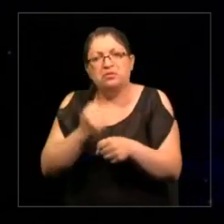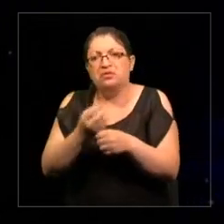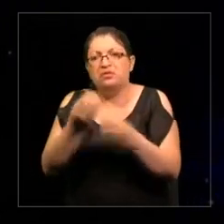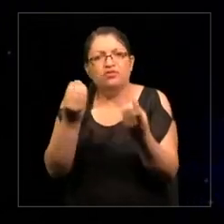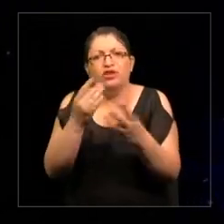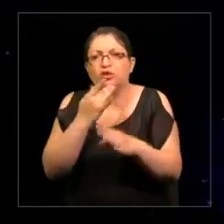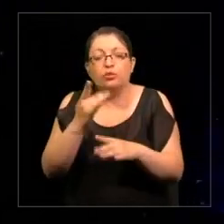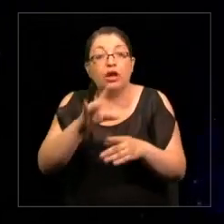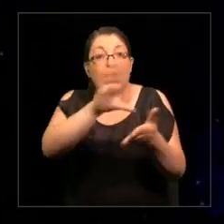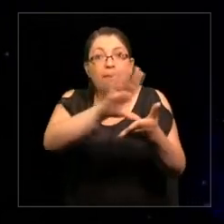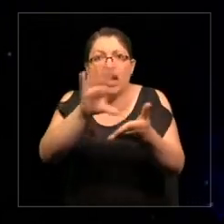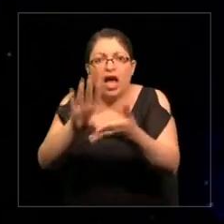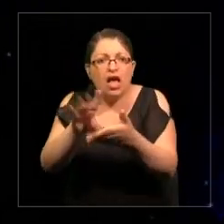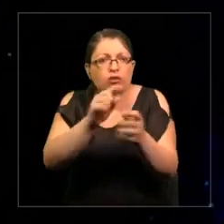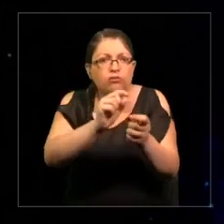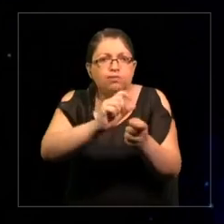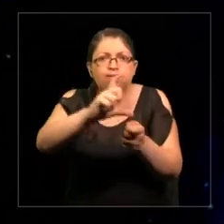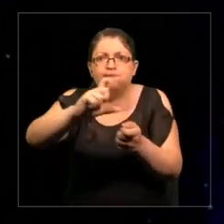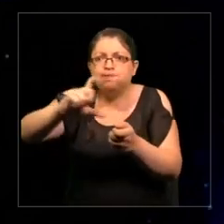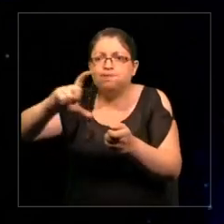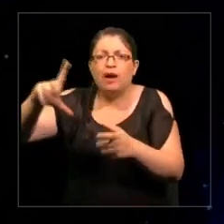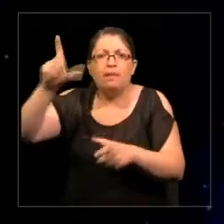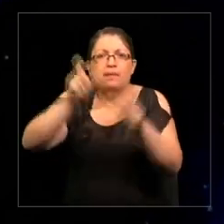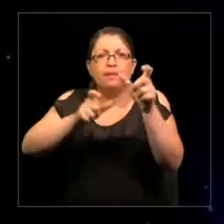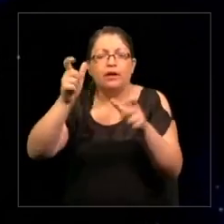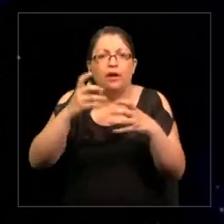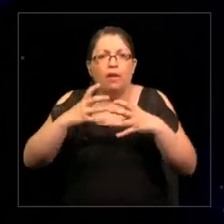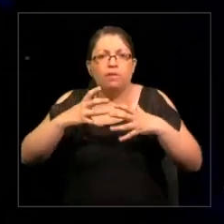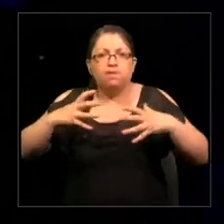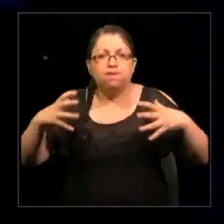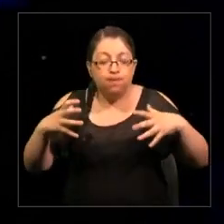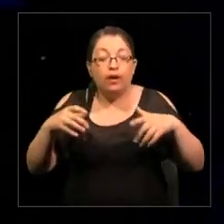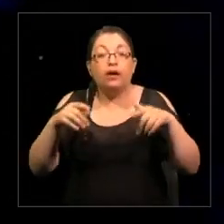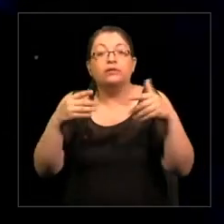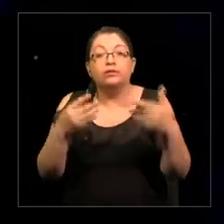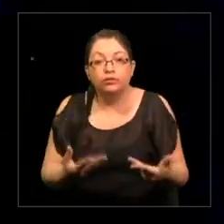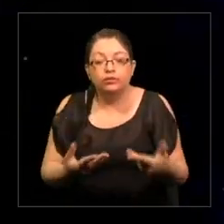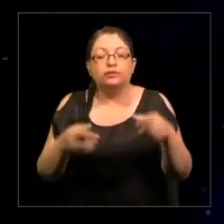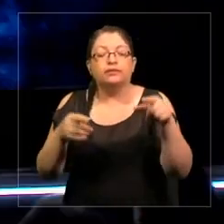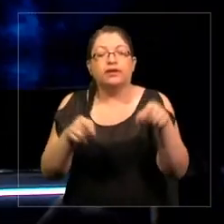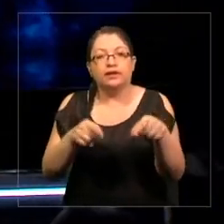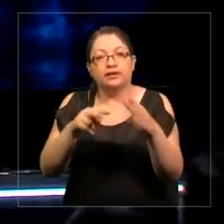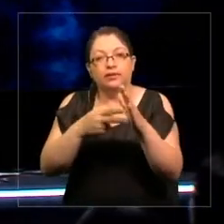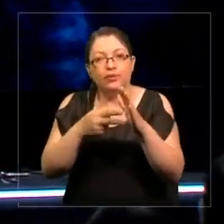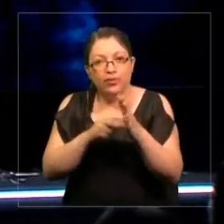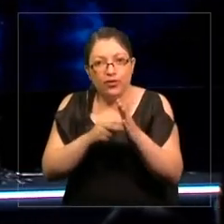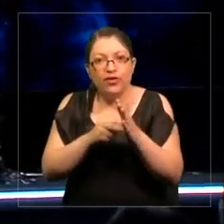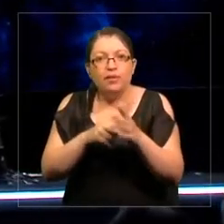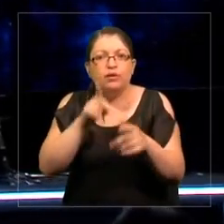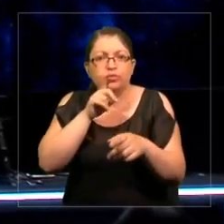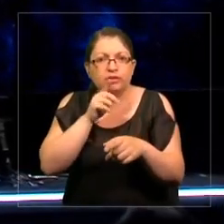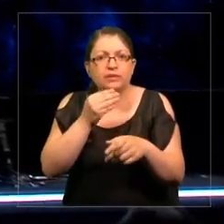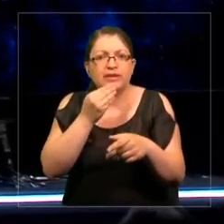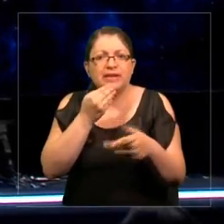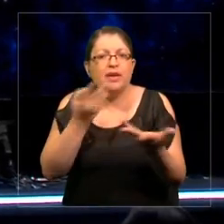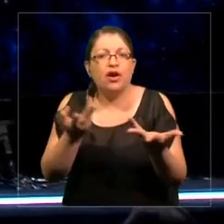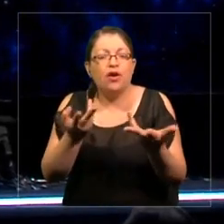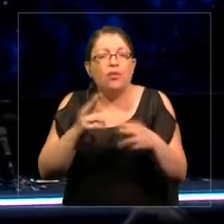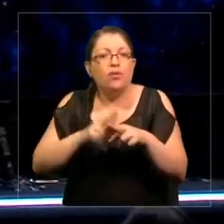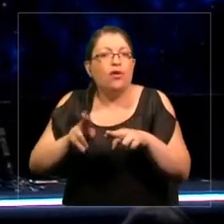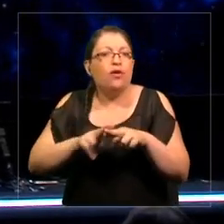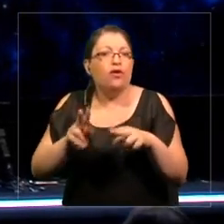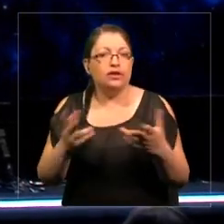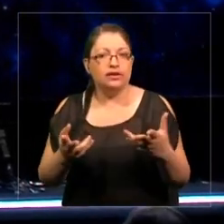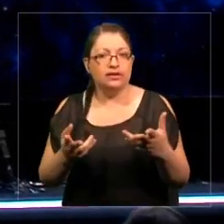aumentando sus tasas de obesidad. Justo al lado de este problema de obesidad, tenemos la solución